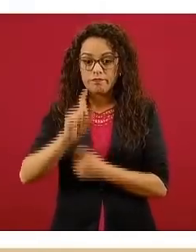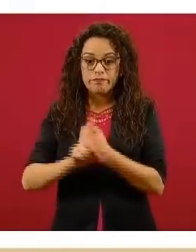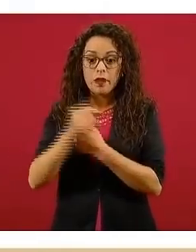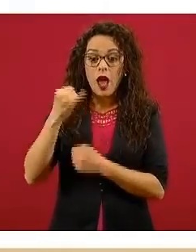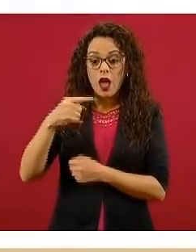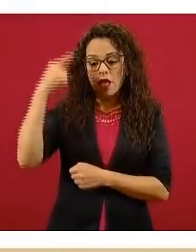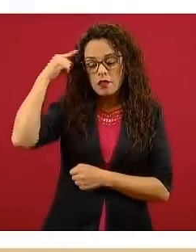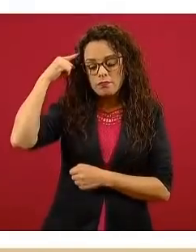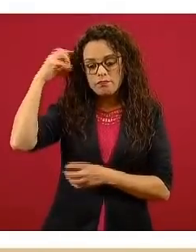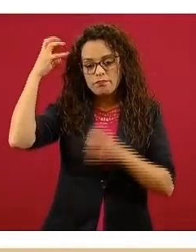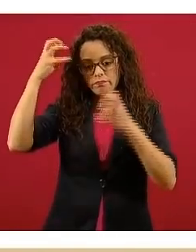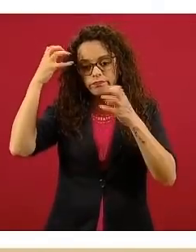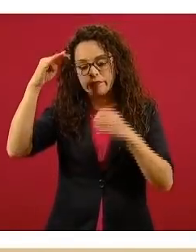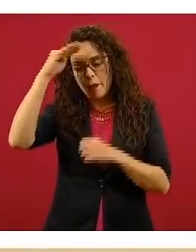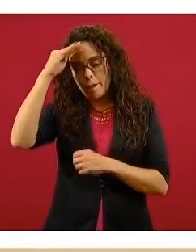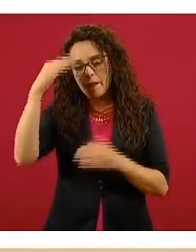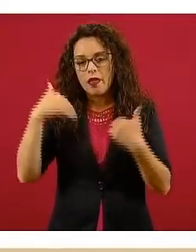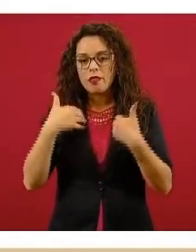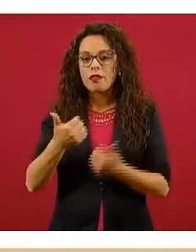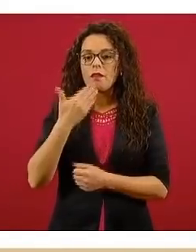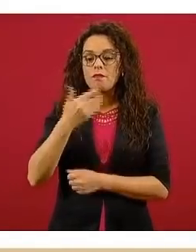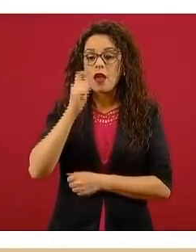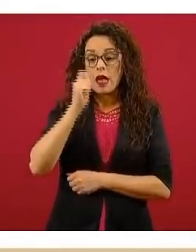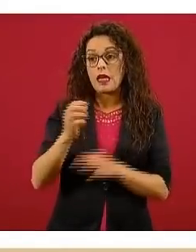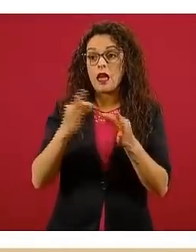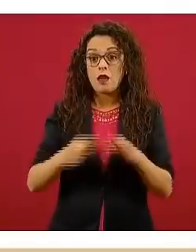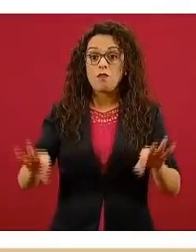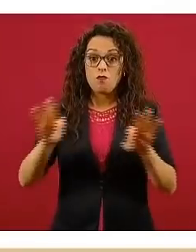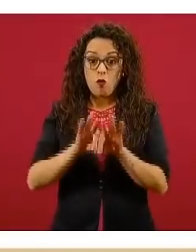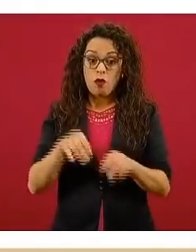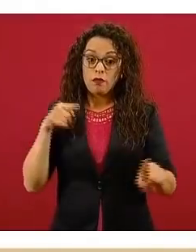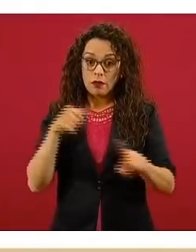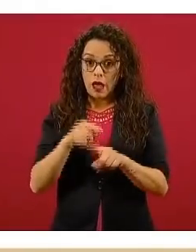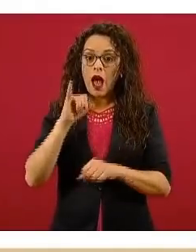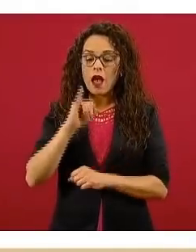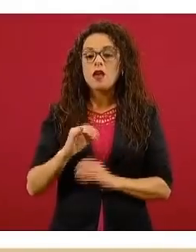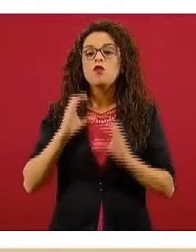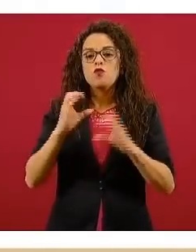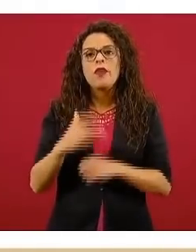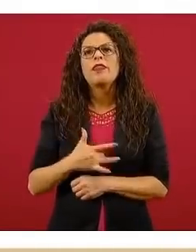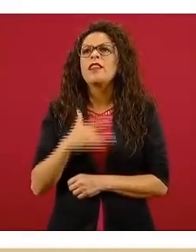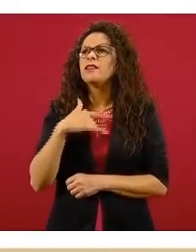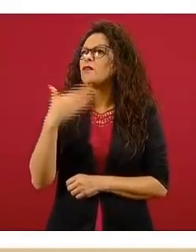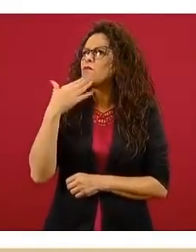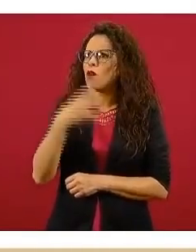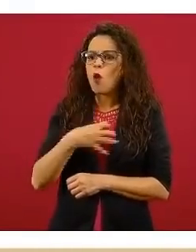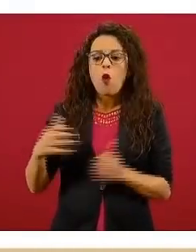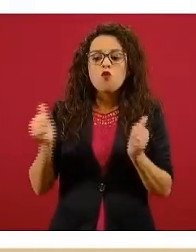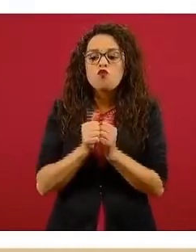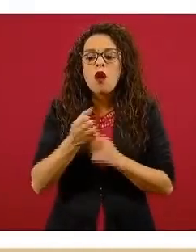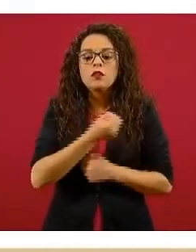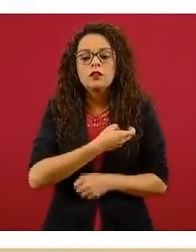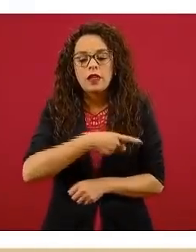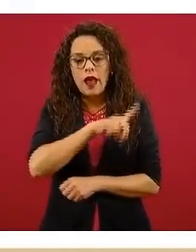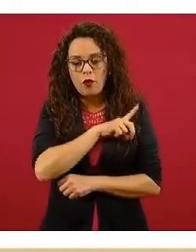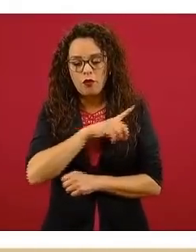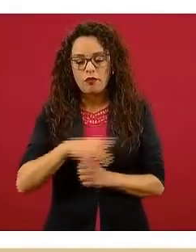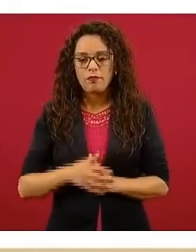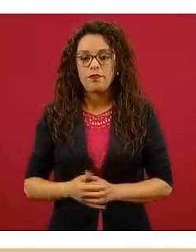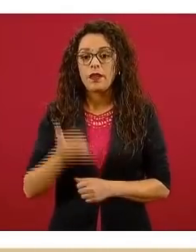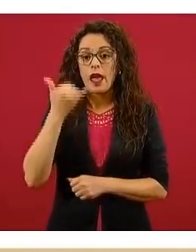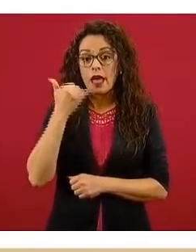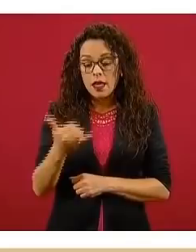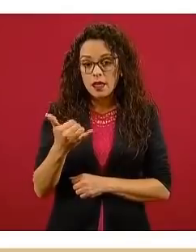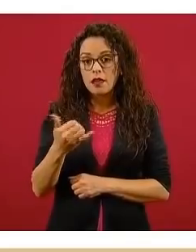reconocer la importancia y disfrutar la salud. Desafíos también para la formación de